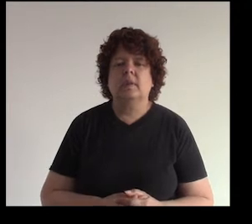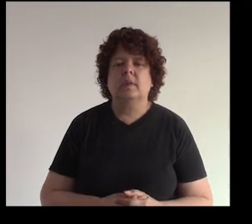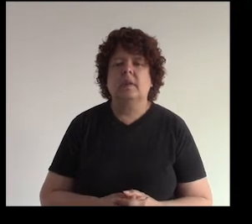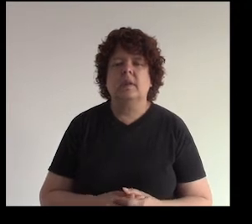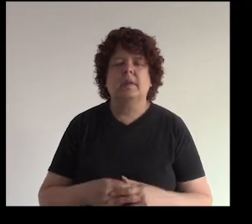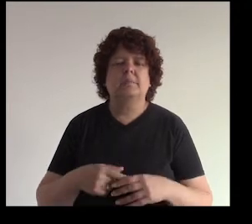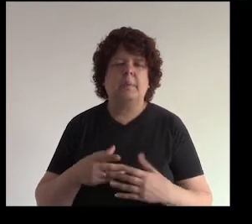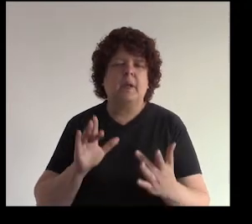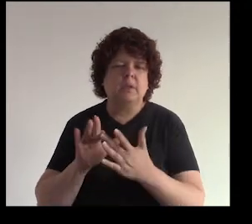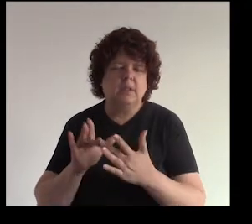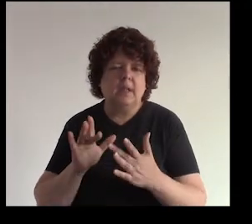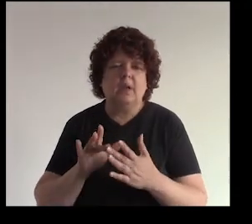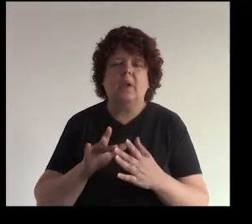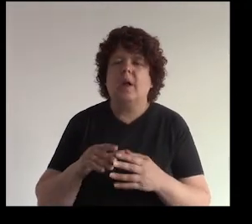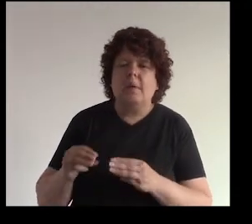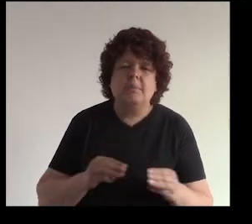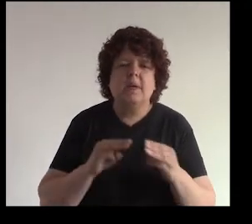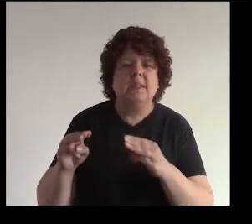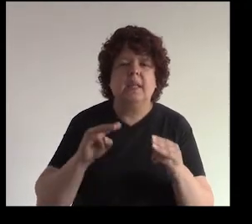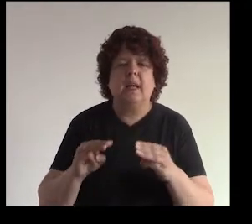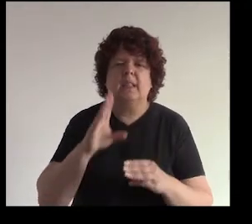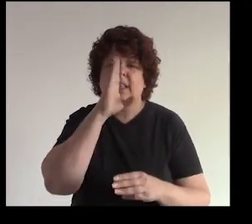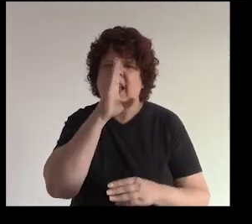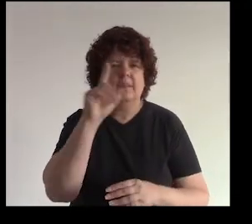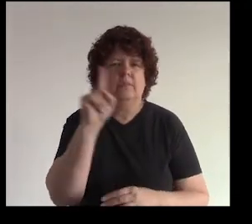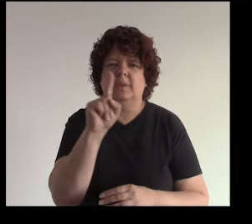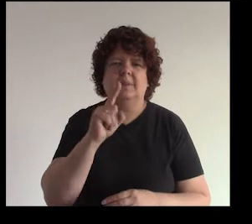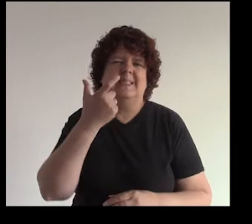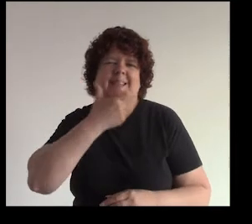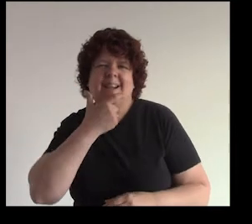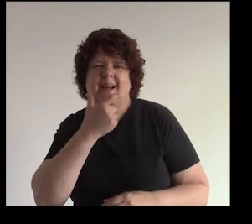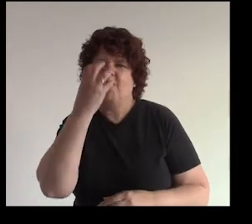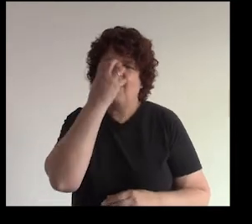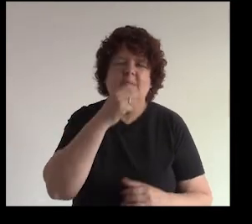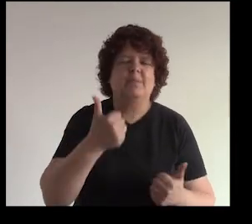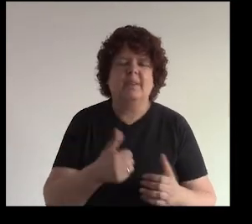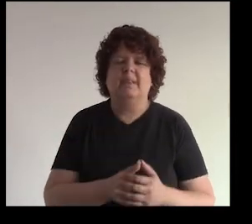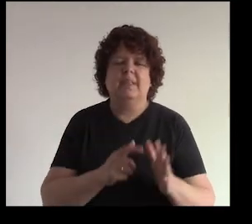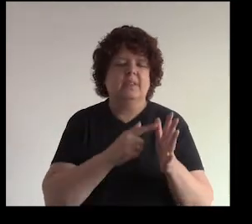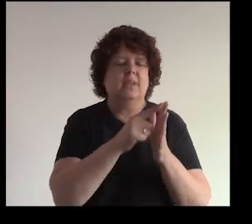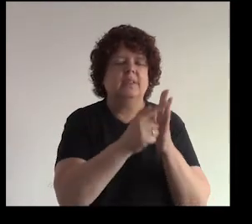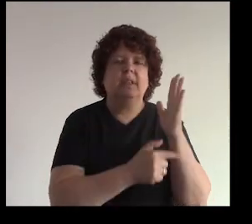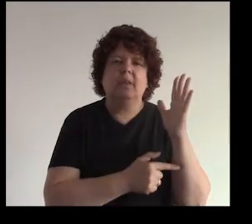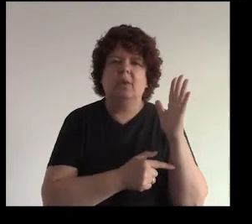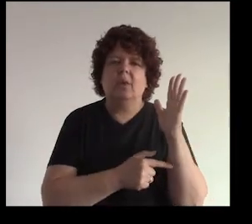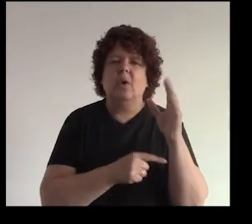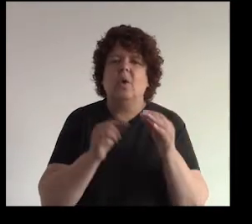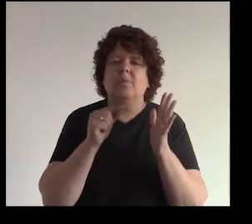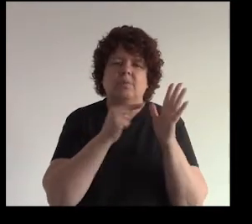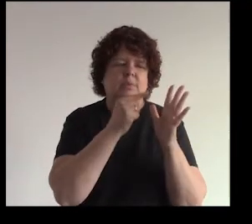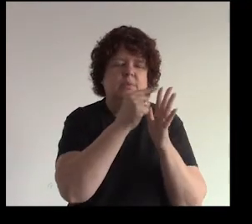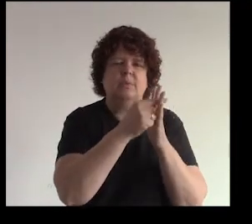interactuar de manera divertida con los usuarios eso los acerca aún más ¿de acuerdo? entonces estos son los cinco puntos